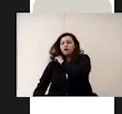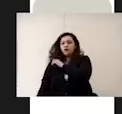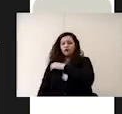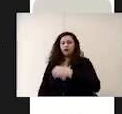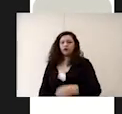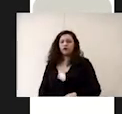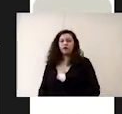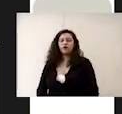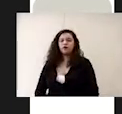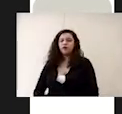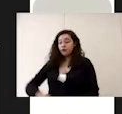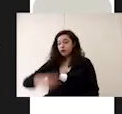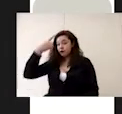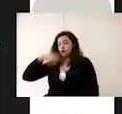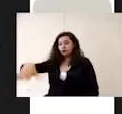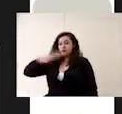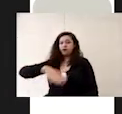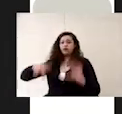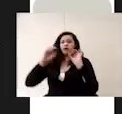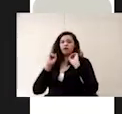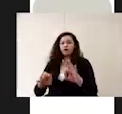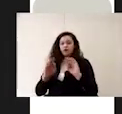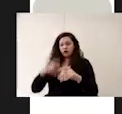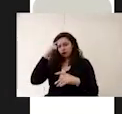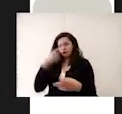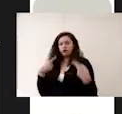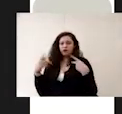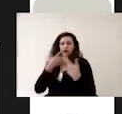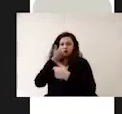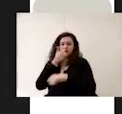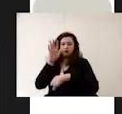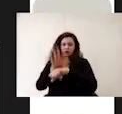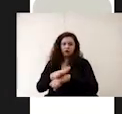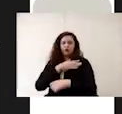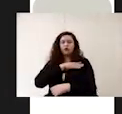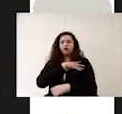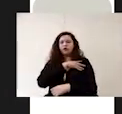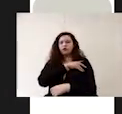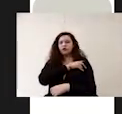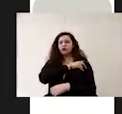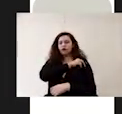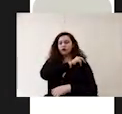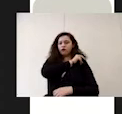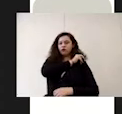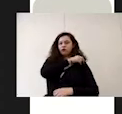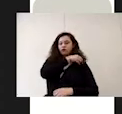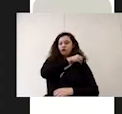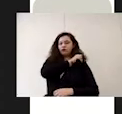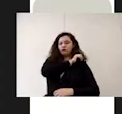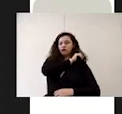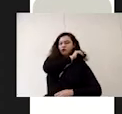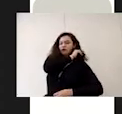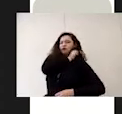en cuanto al área de oficinas del personal administrativo igual sus